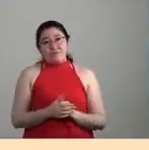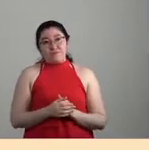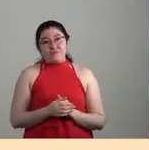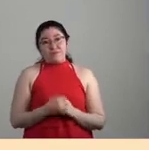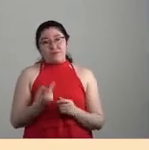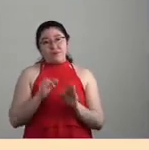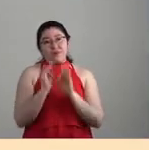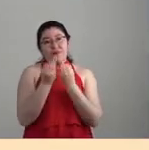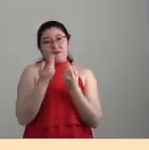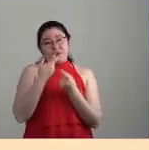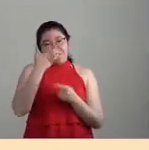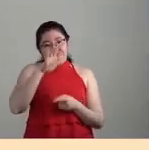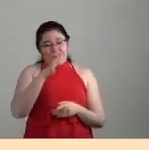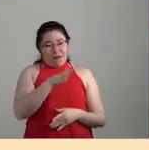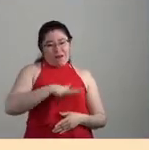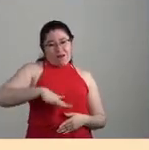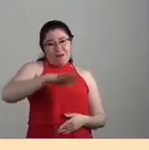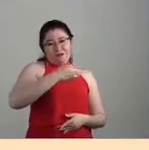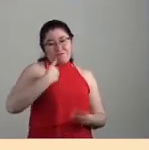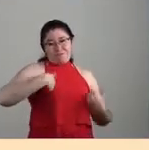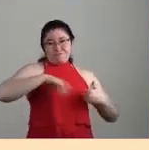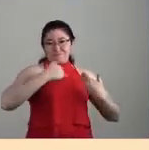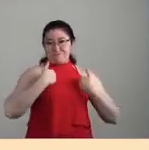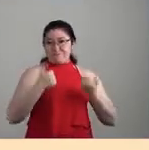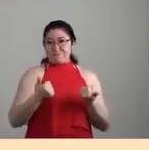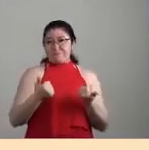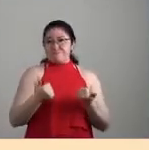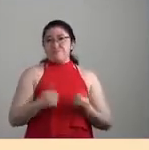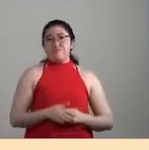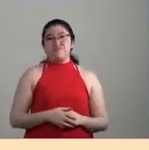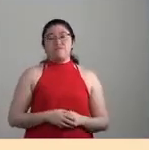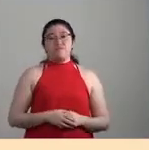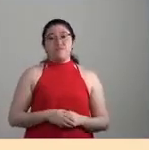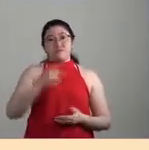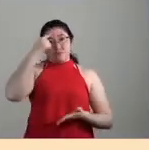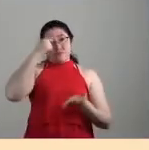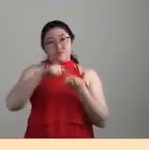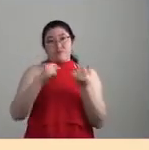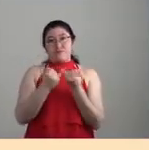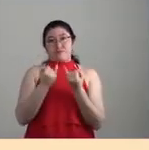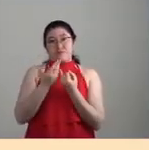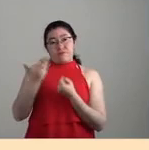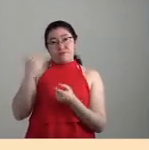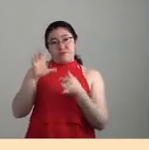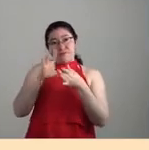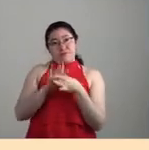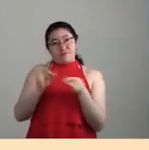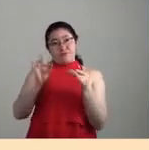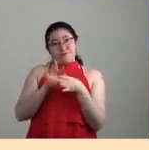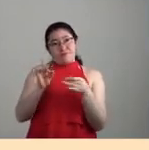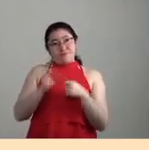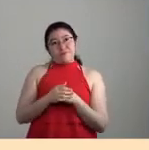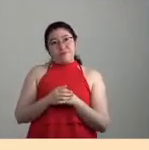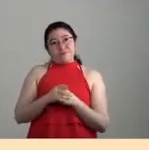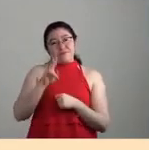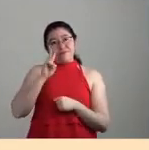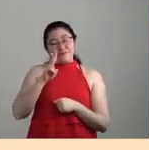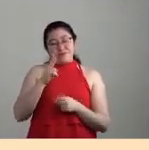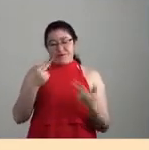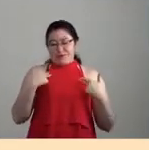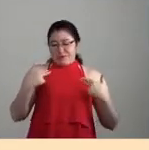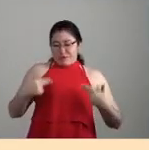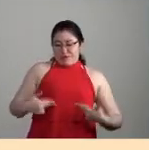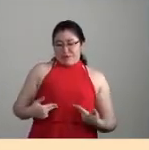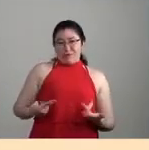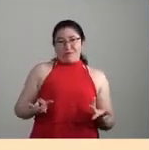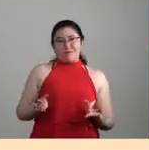entender un poco el marco que nos señala, es decir, que lo que, como comentaba antes Minio, lo que es la especie humana y la